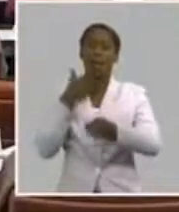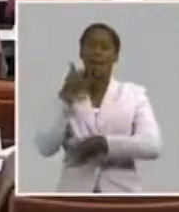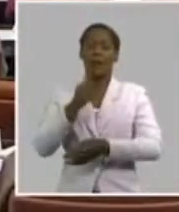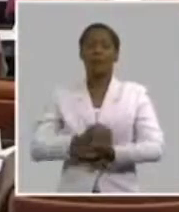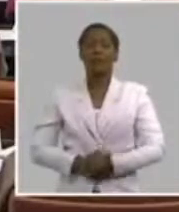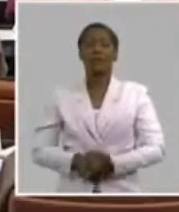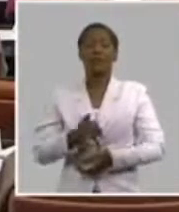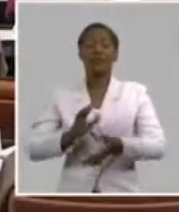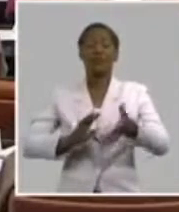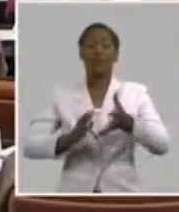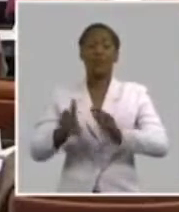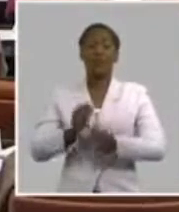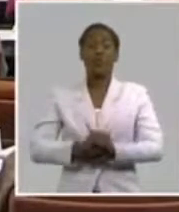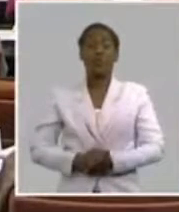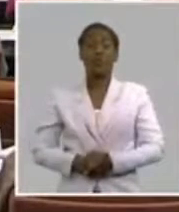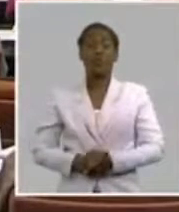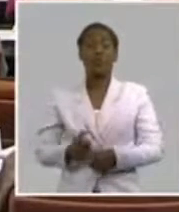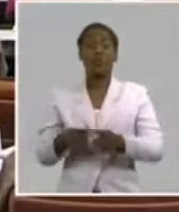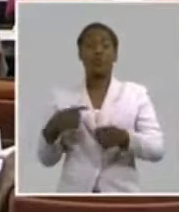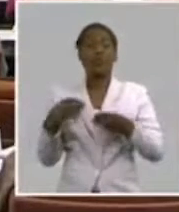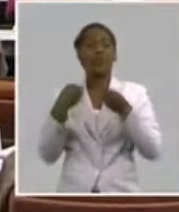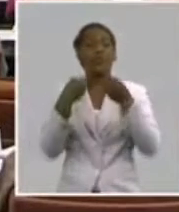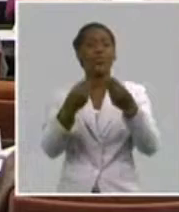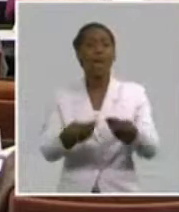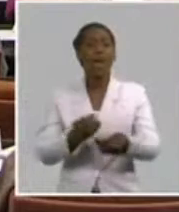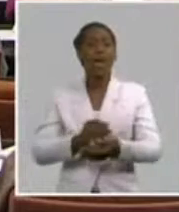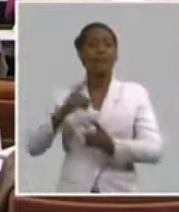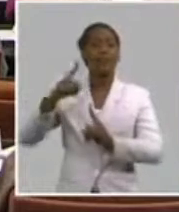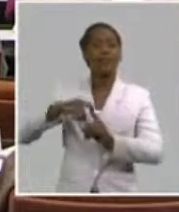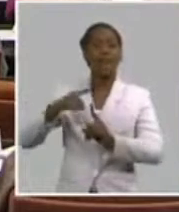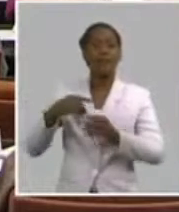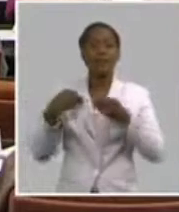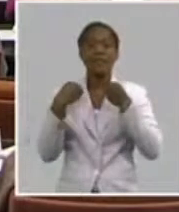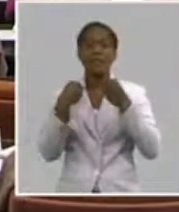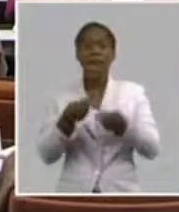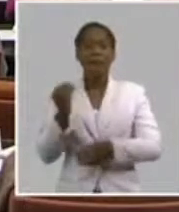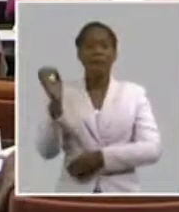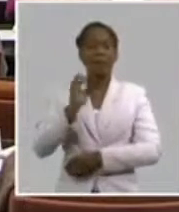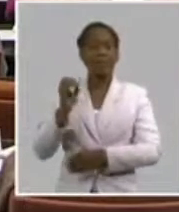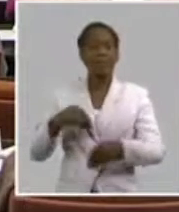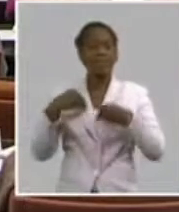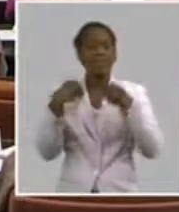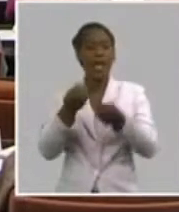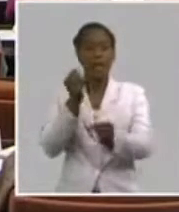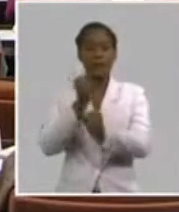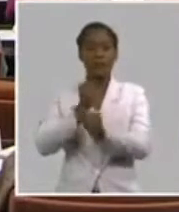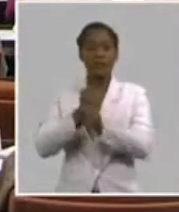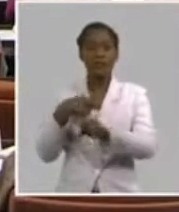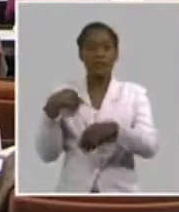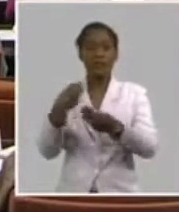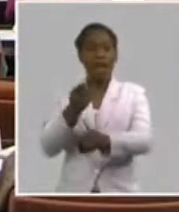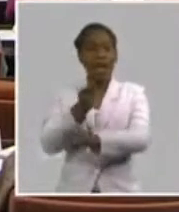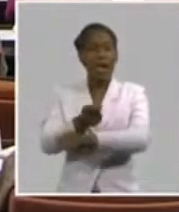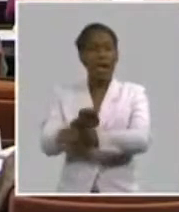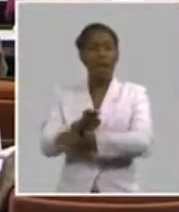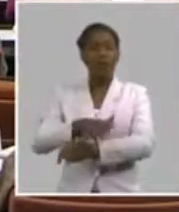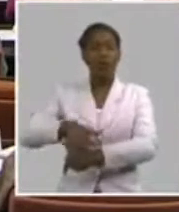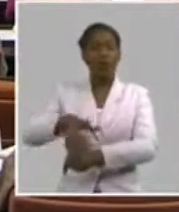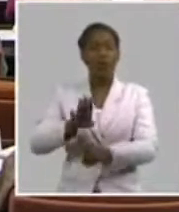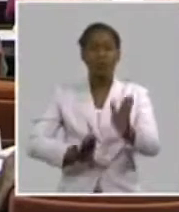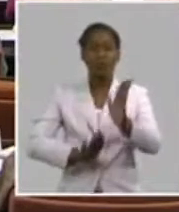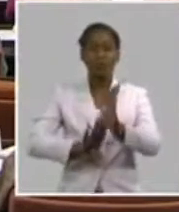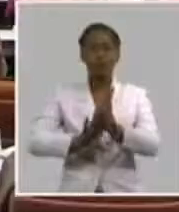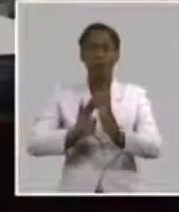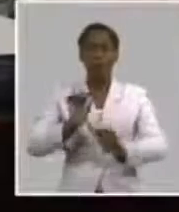tienen que sentirse cuadros políticos, son cuadros de la revolución. No pueden nada más que tener un enfoque económico de los problemas.